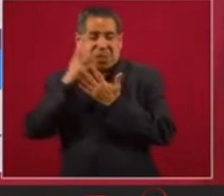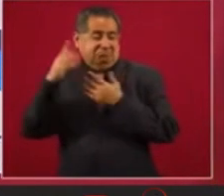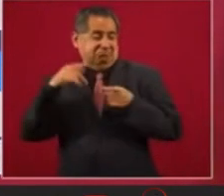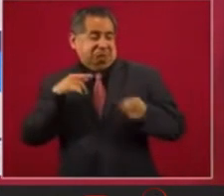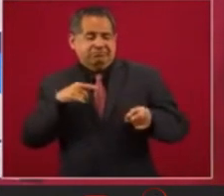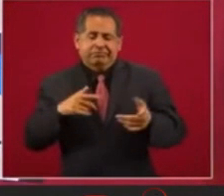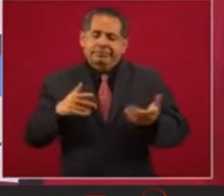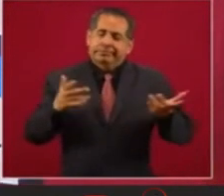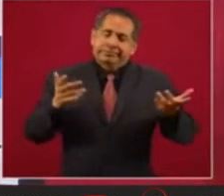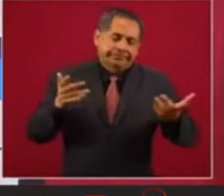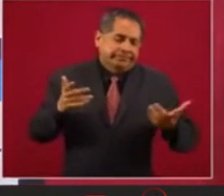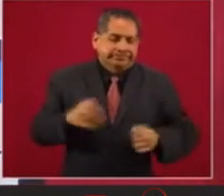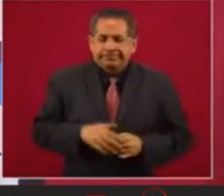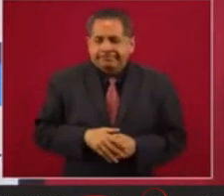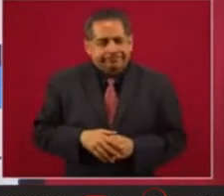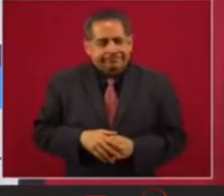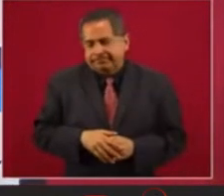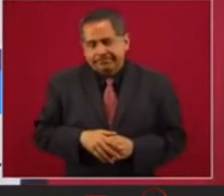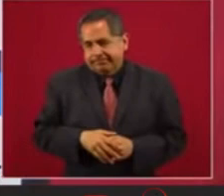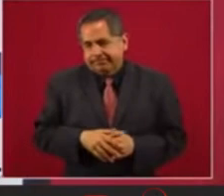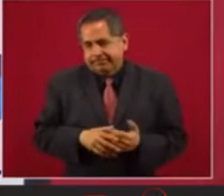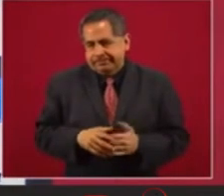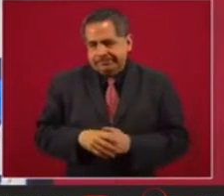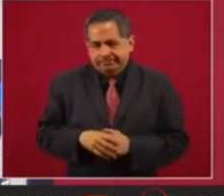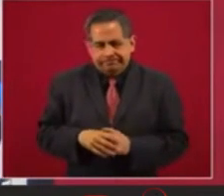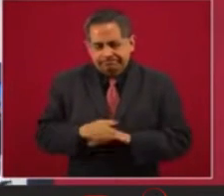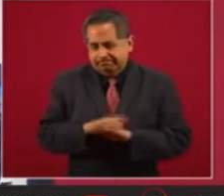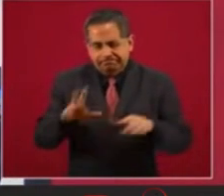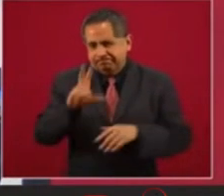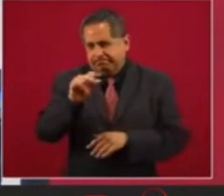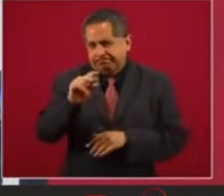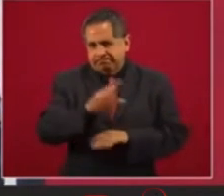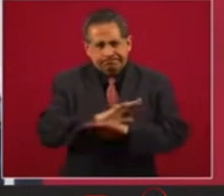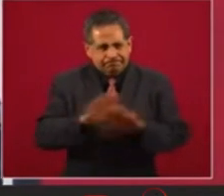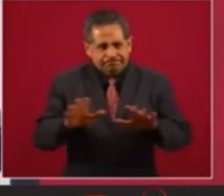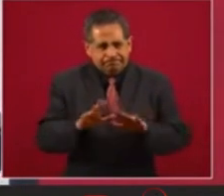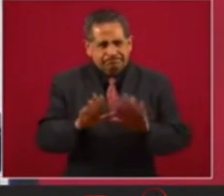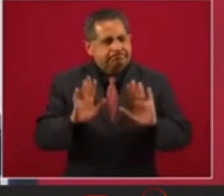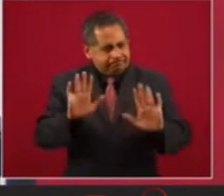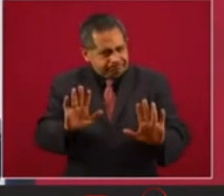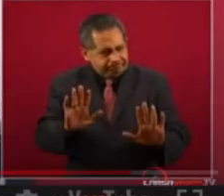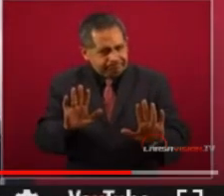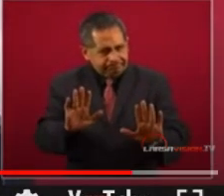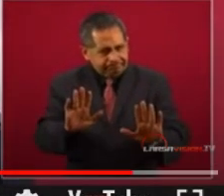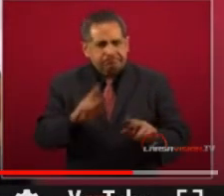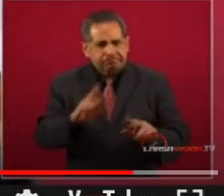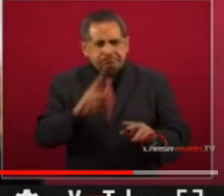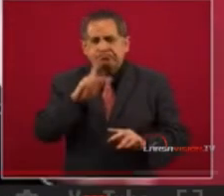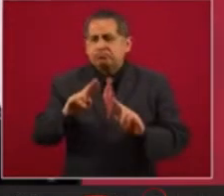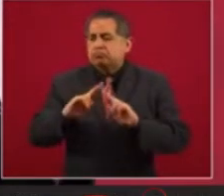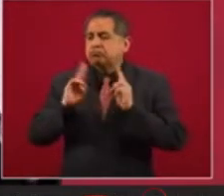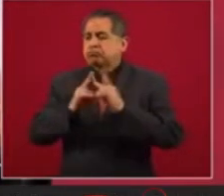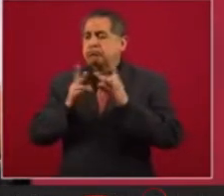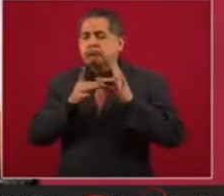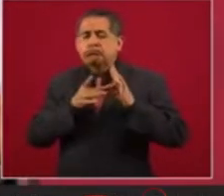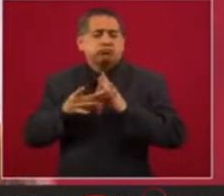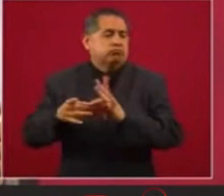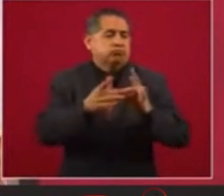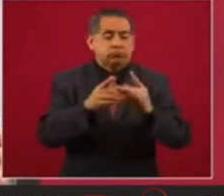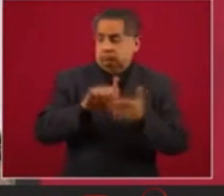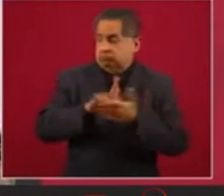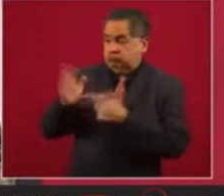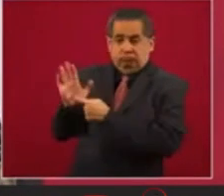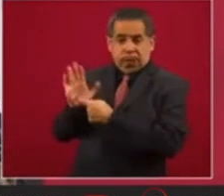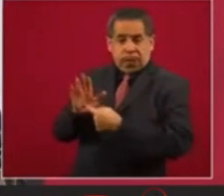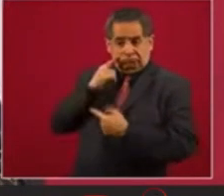Entonces, vamos a buscar la unidad, como se está dando el ejemplo.